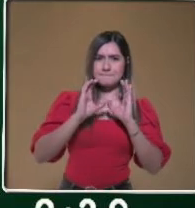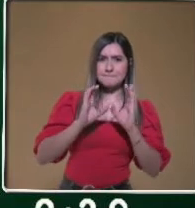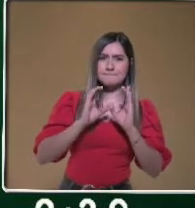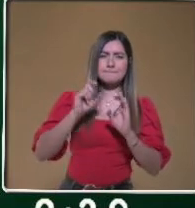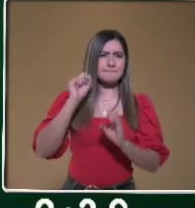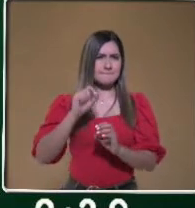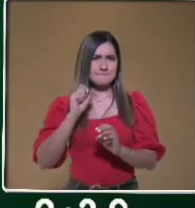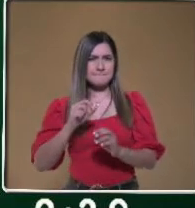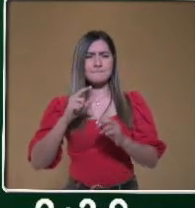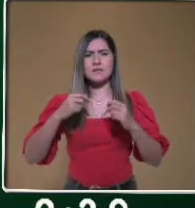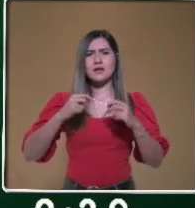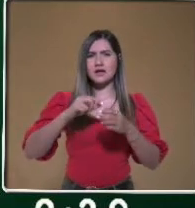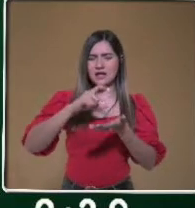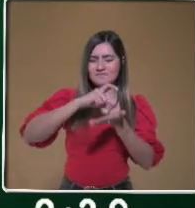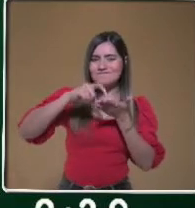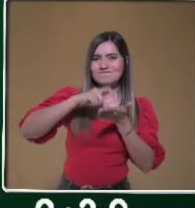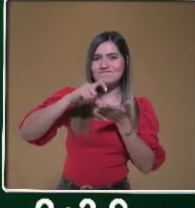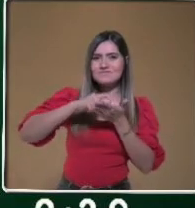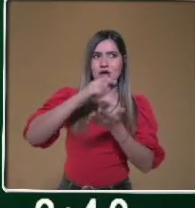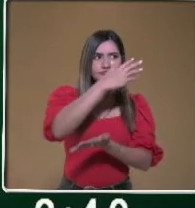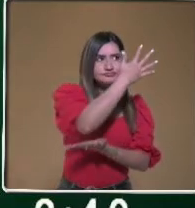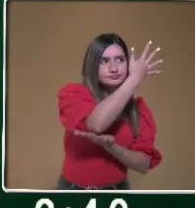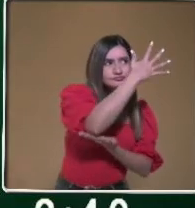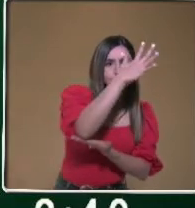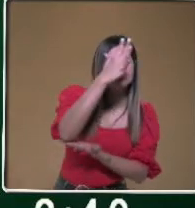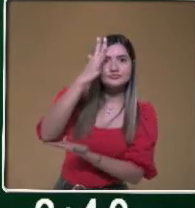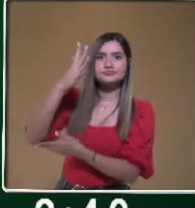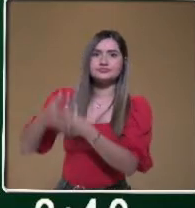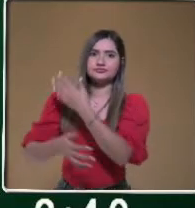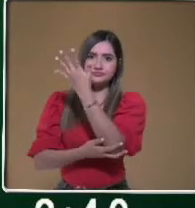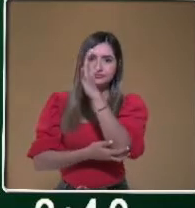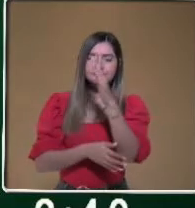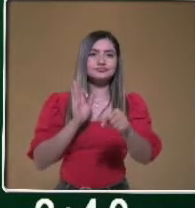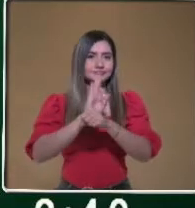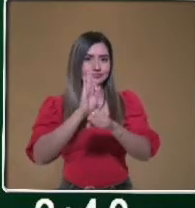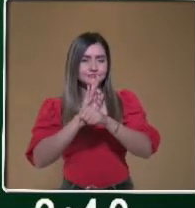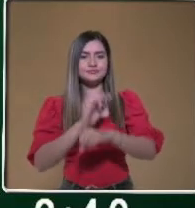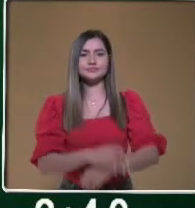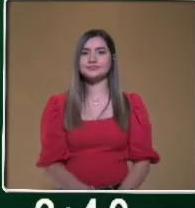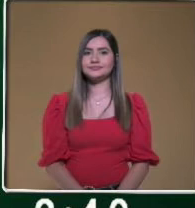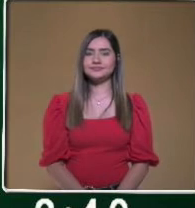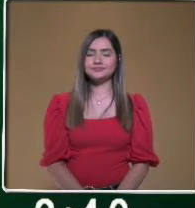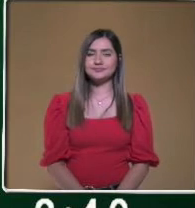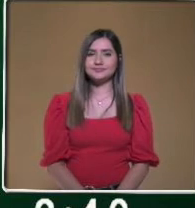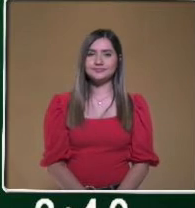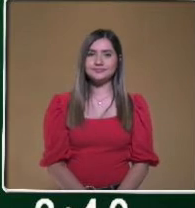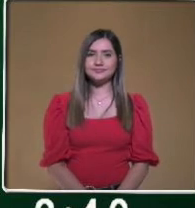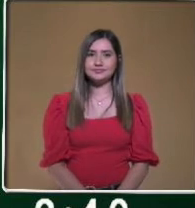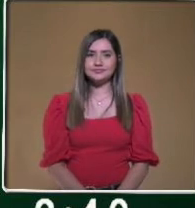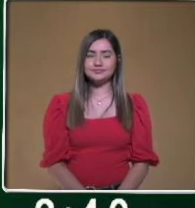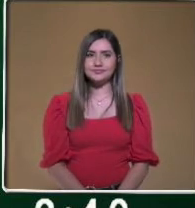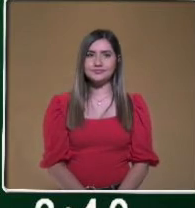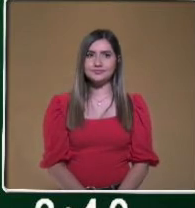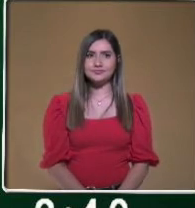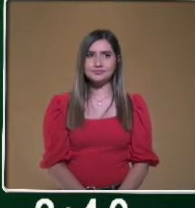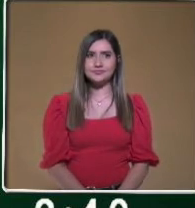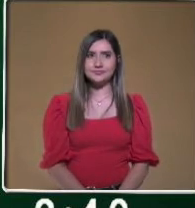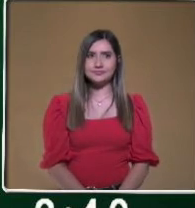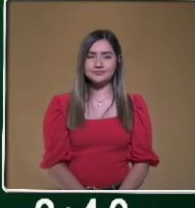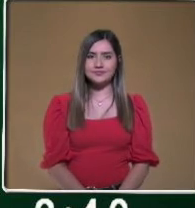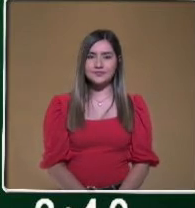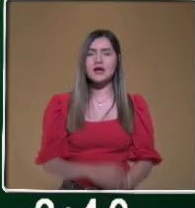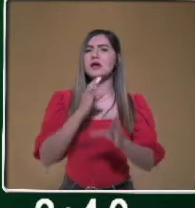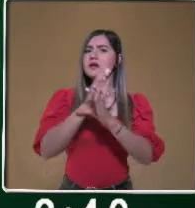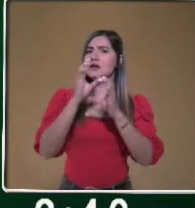al ambiente. Exactamente. Todo esto que ahora está también resurgiendo, que son los productos artesanales,